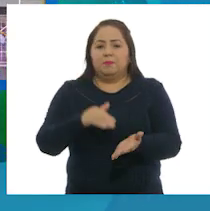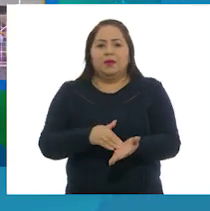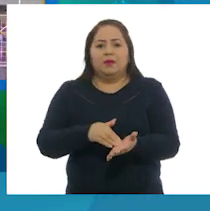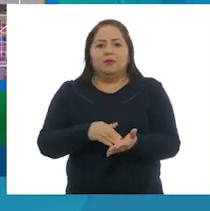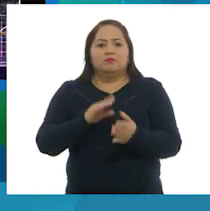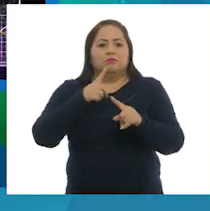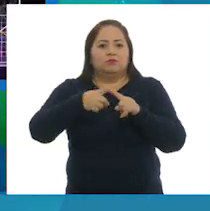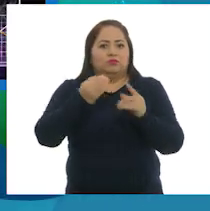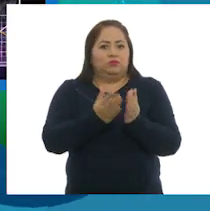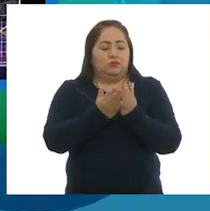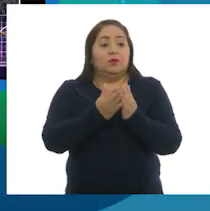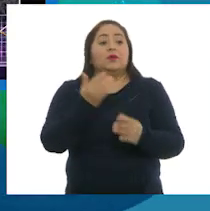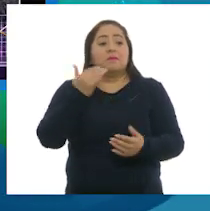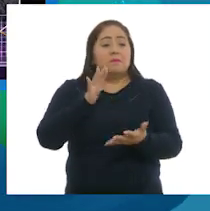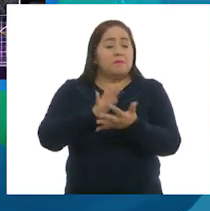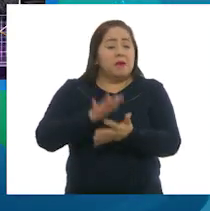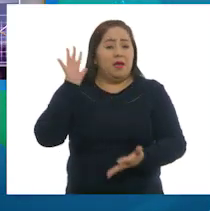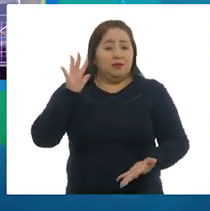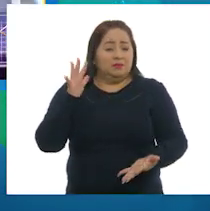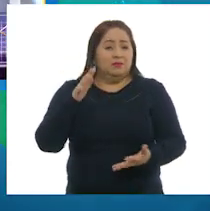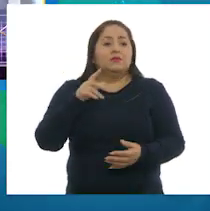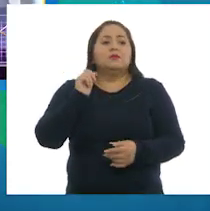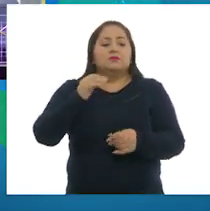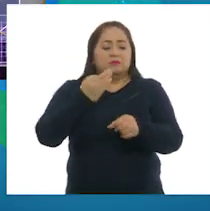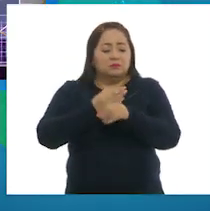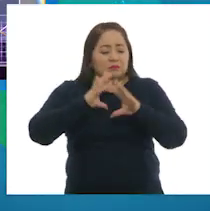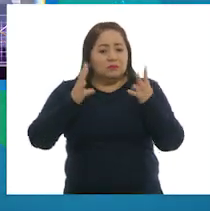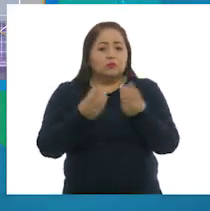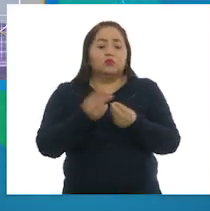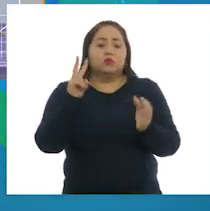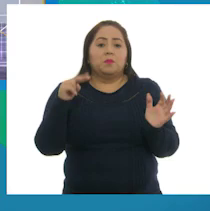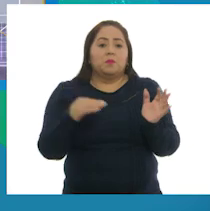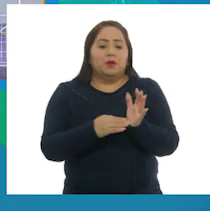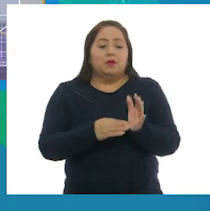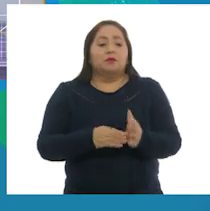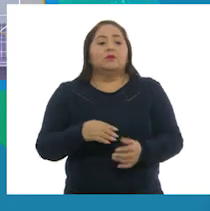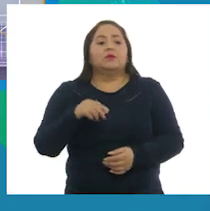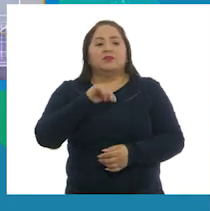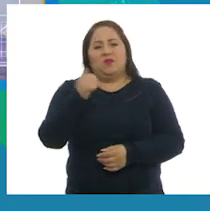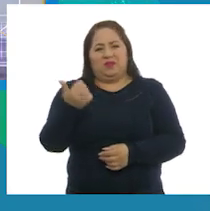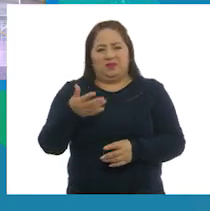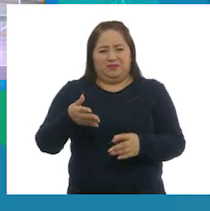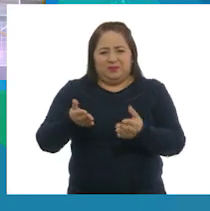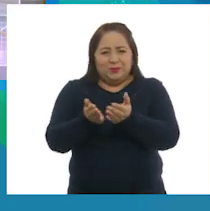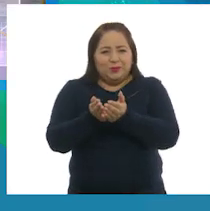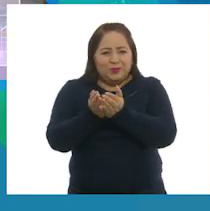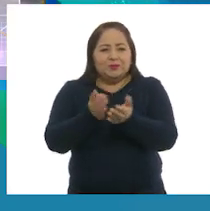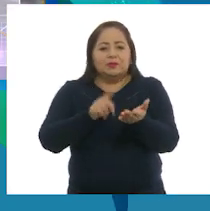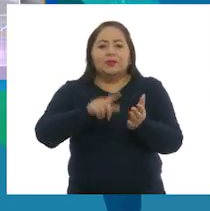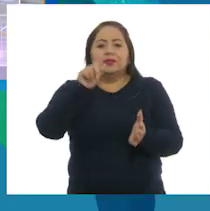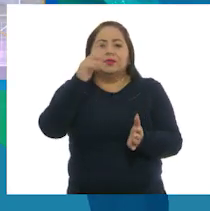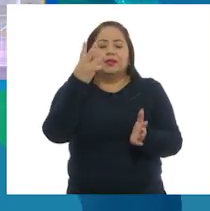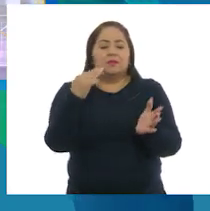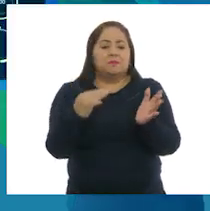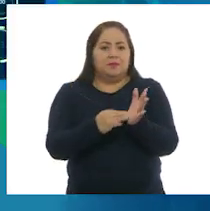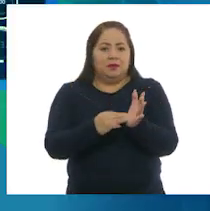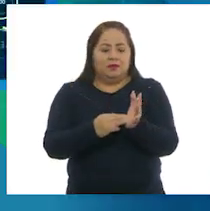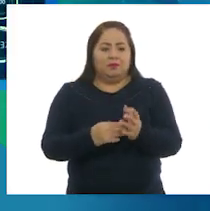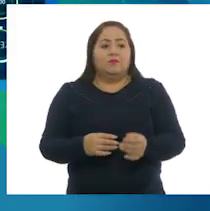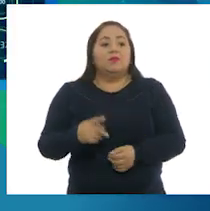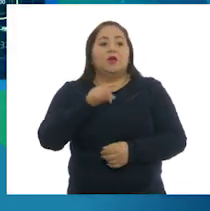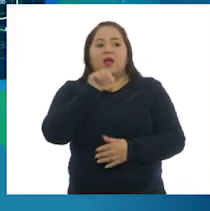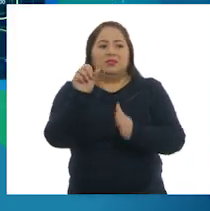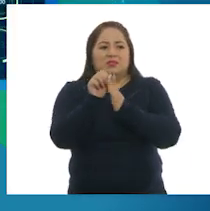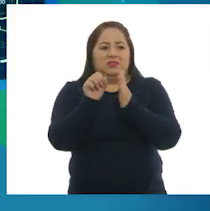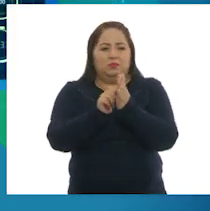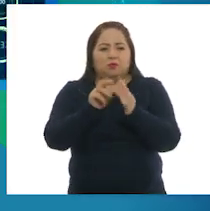embarcaciones. Las de mayor tamaño suman más de 2.000. Las ribereñas rebasan las 73.000. El